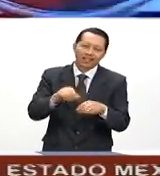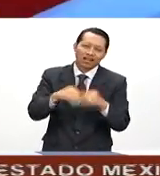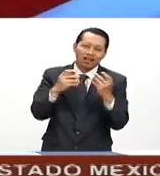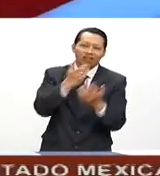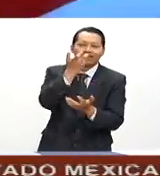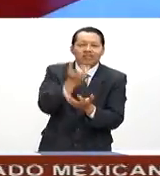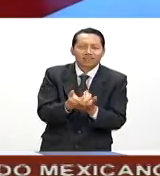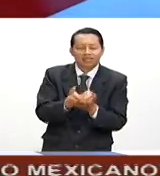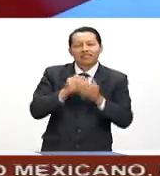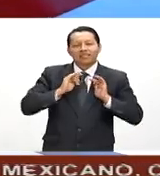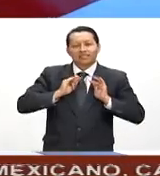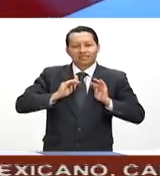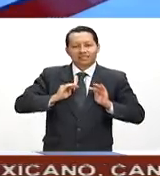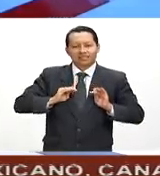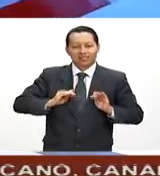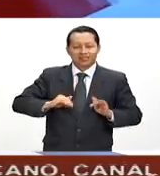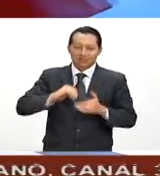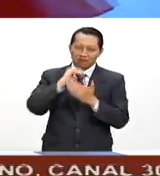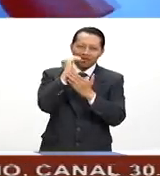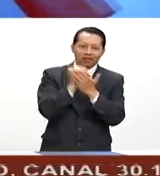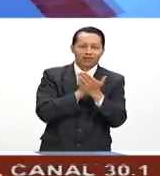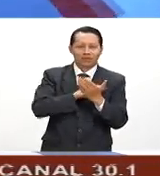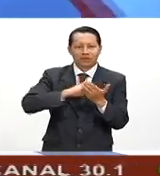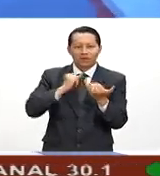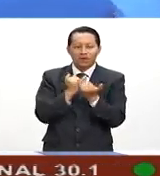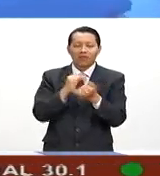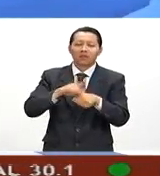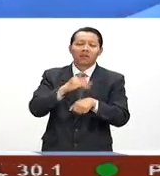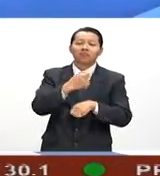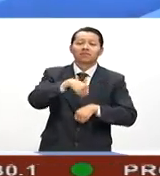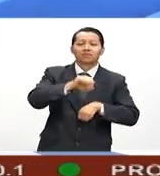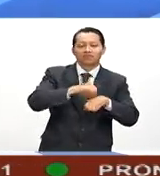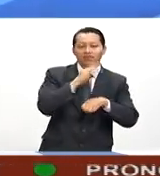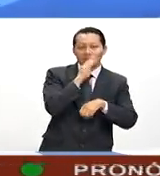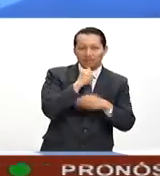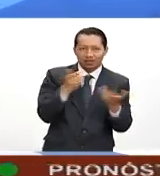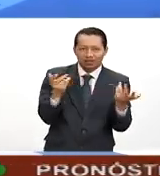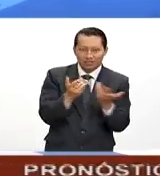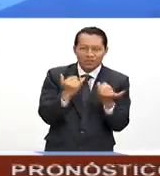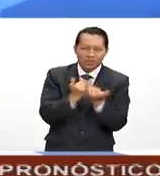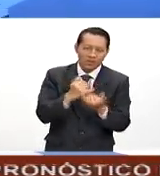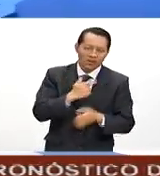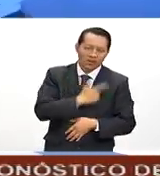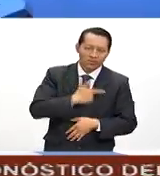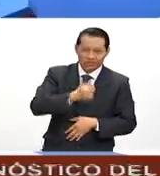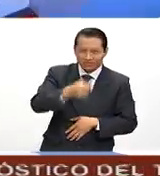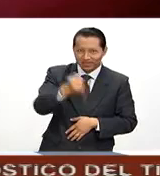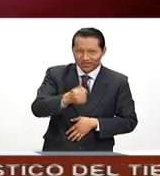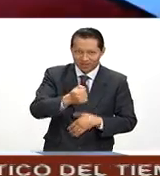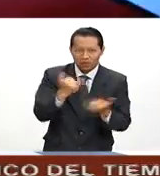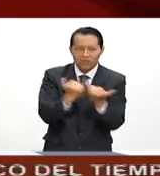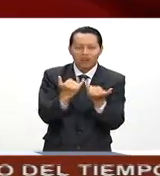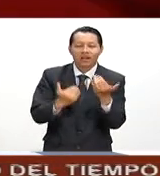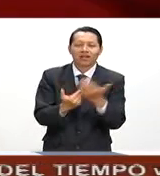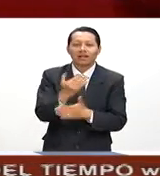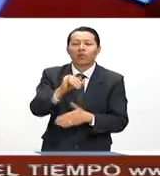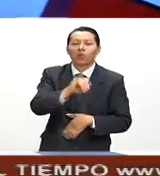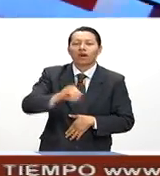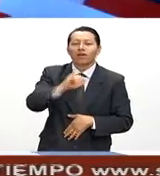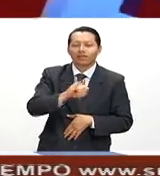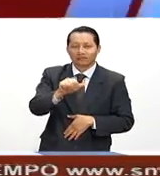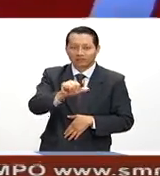relajarse y hacer cosas que no se pueden hacer de manera común entre semana. Es un placer saludarlos esta nueva mañana de jueves 11 ya.